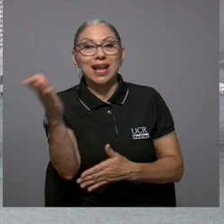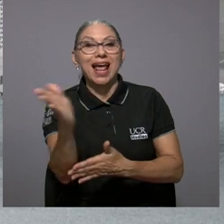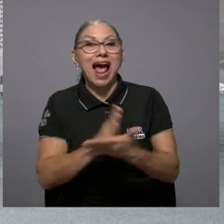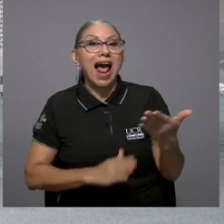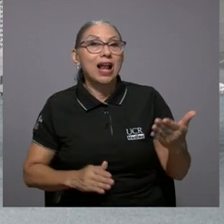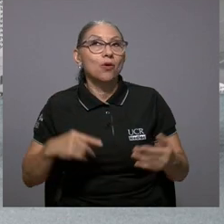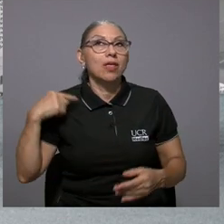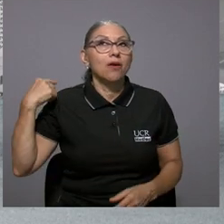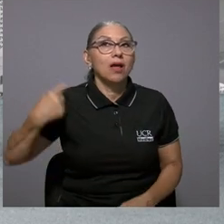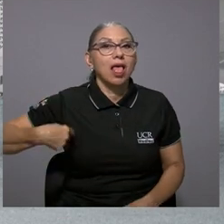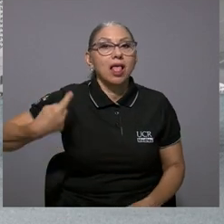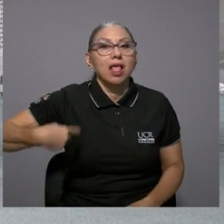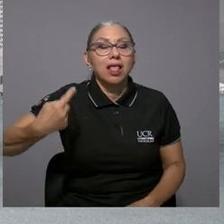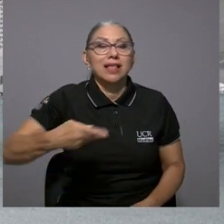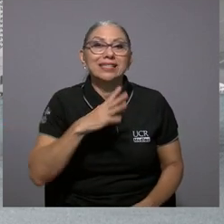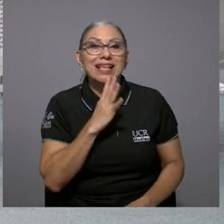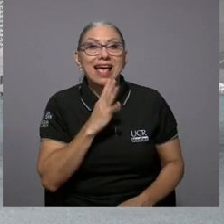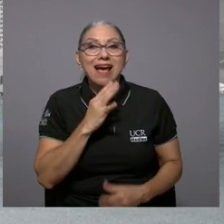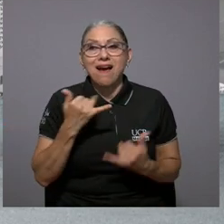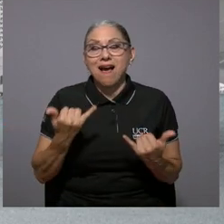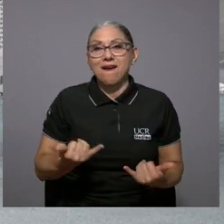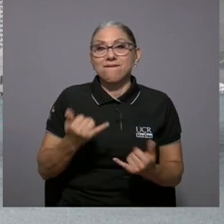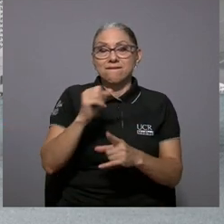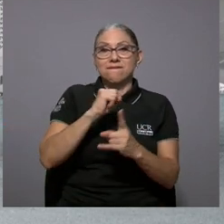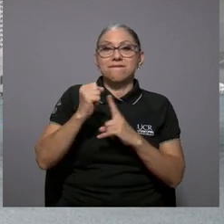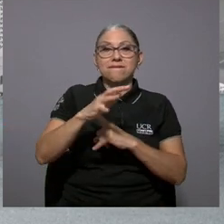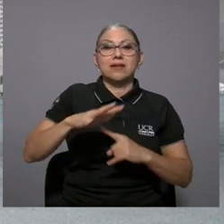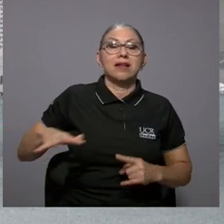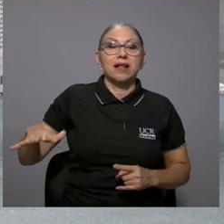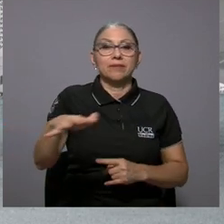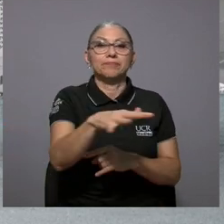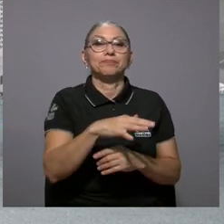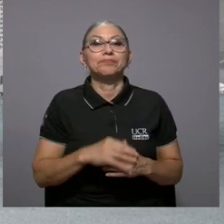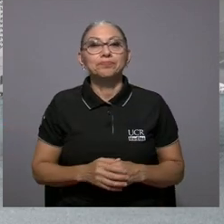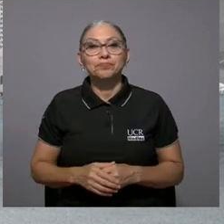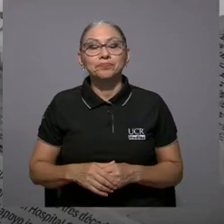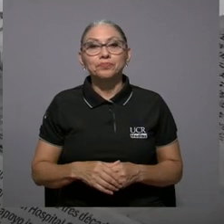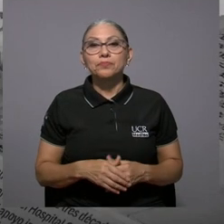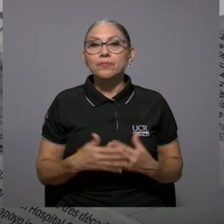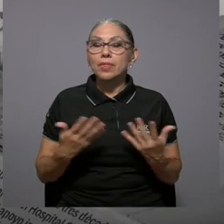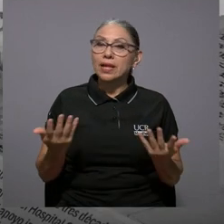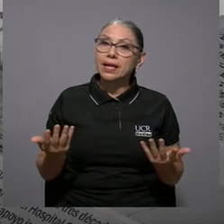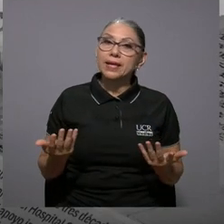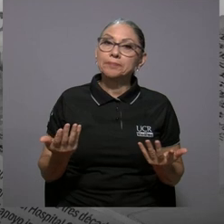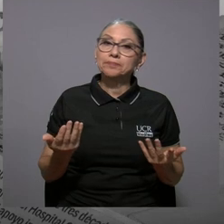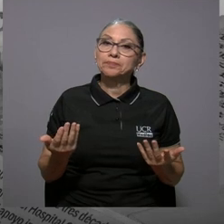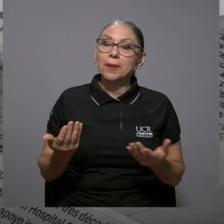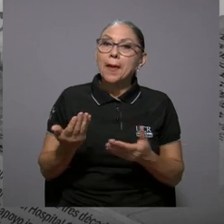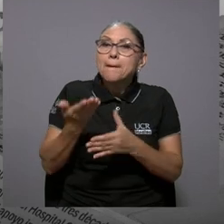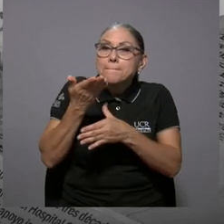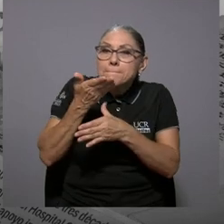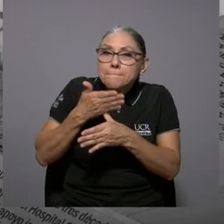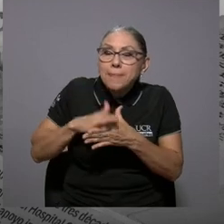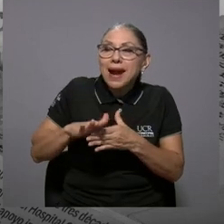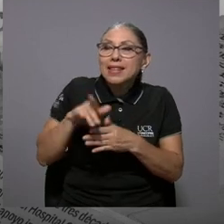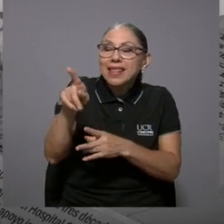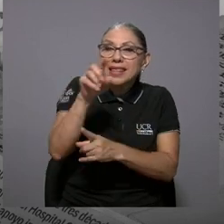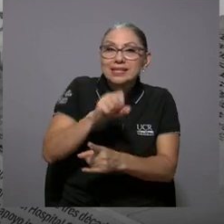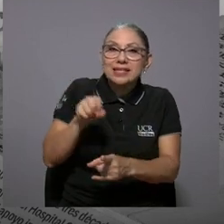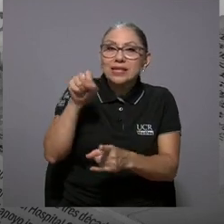algo de lo cual constantemente se habla en este momento en la sociedad parte de